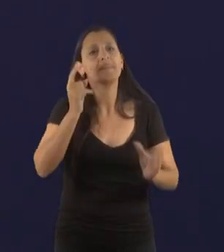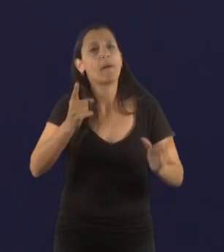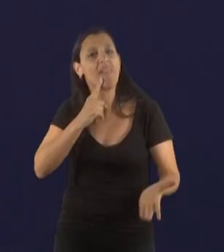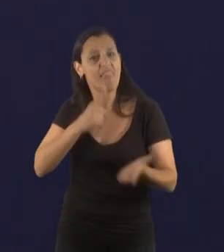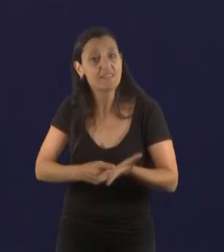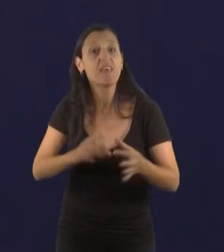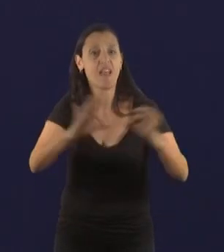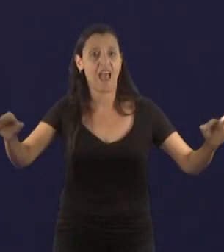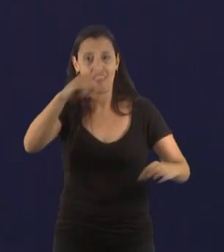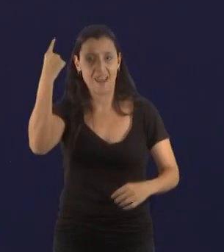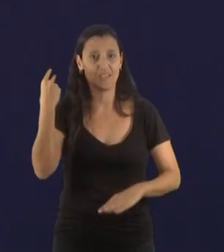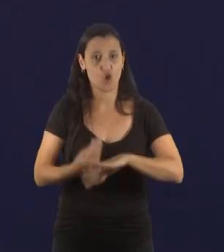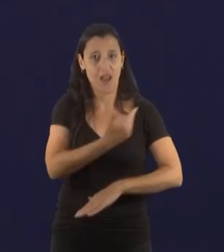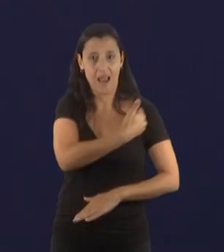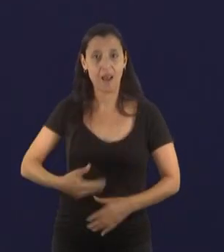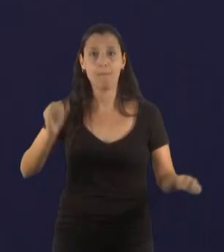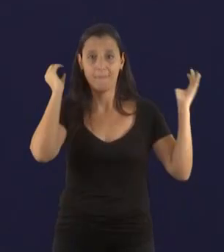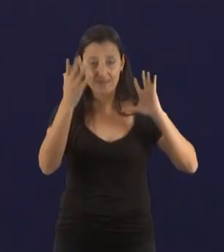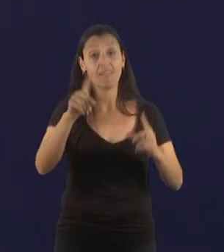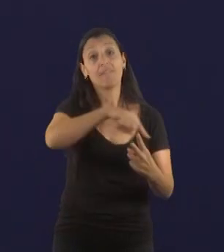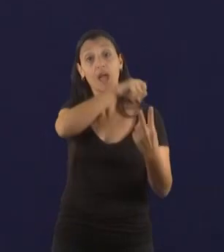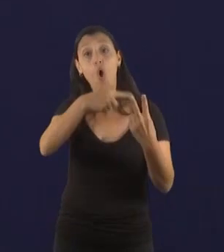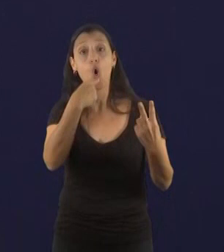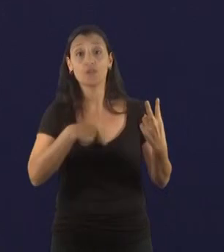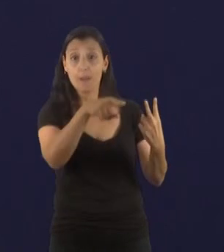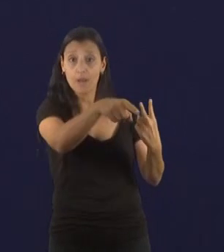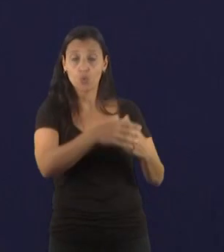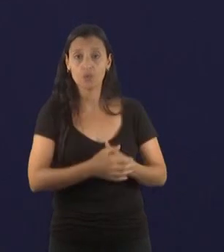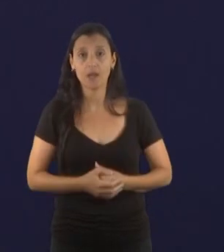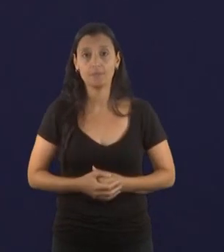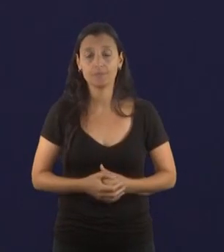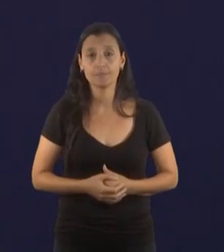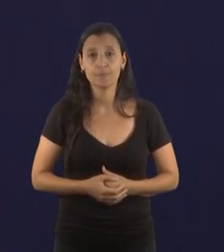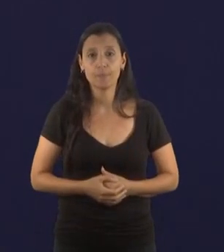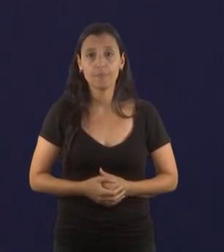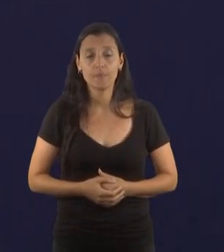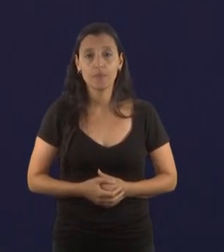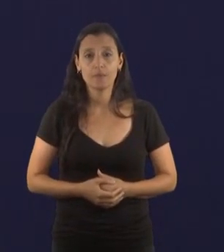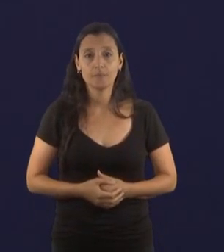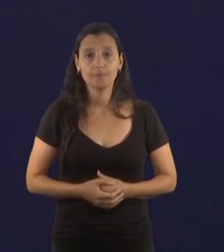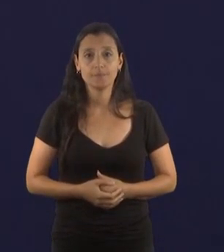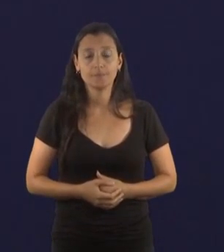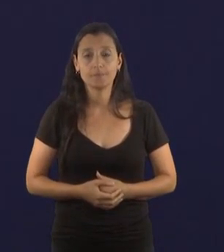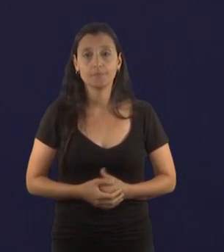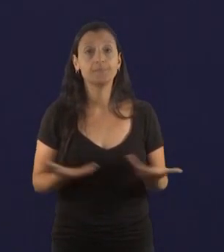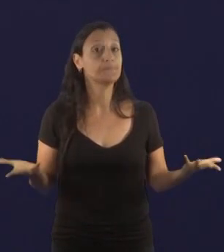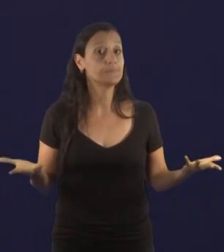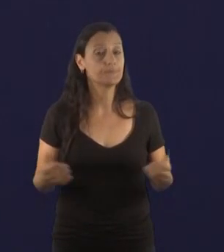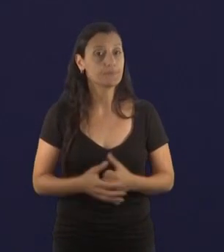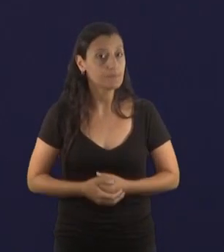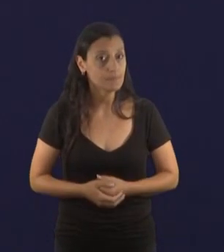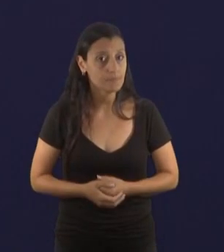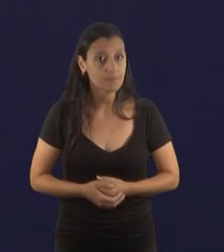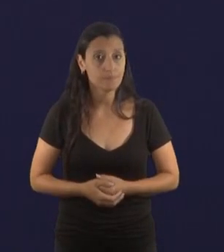Milei. La otra pregunta, perdóname. ¿Cómo queda la relación con los gobernadores peronistas? Bueno, no, a ver,